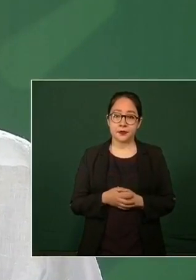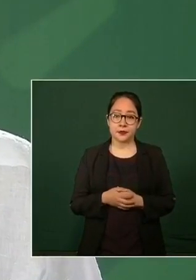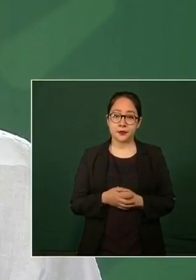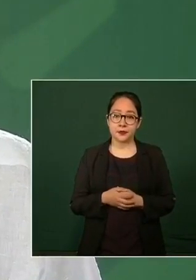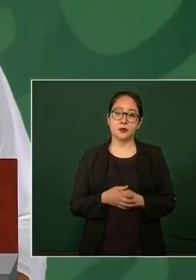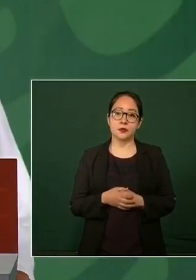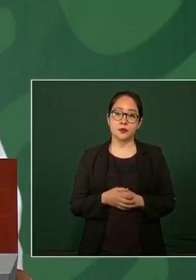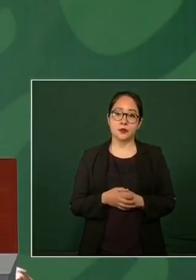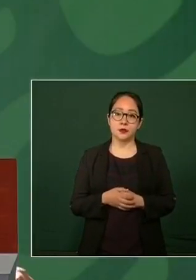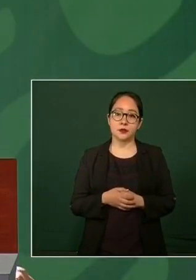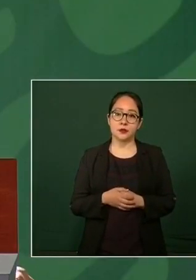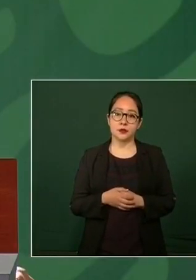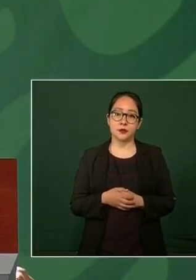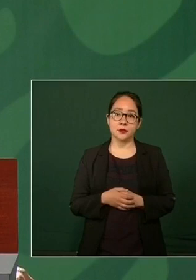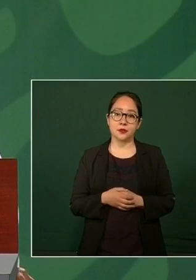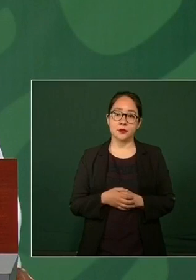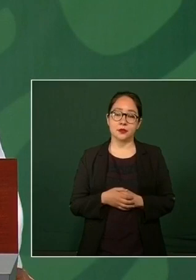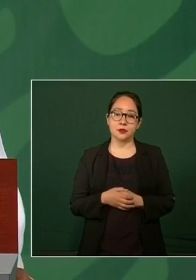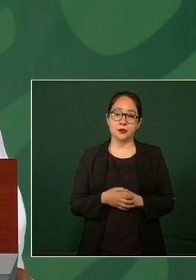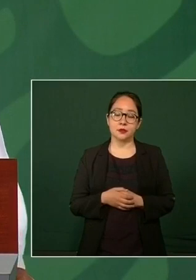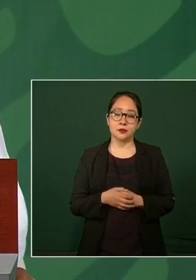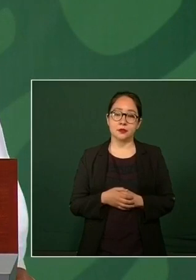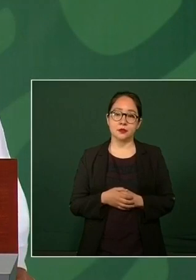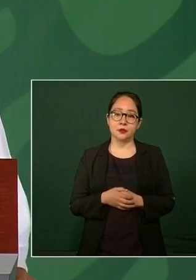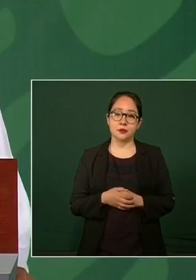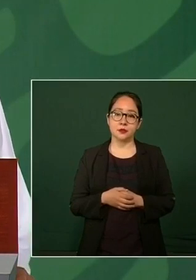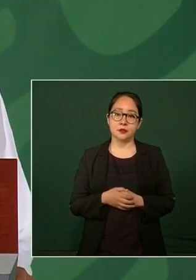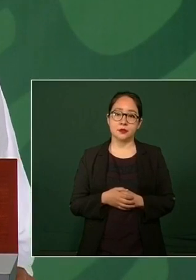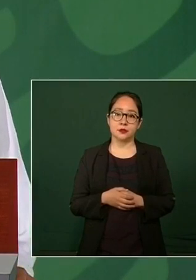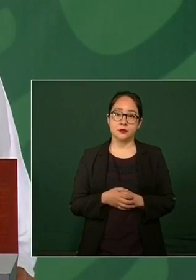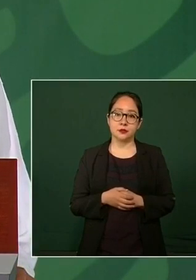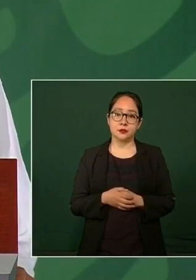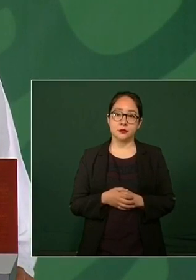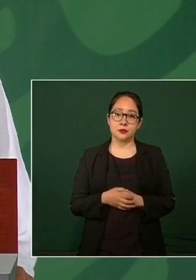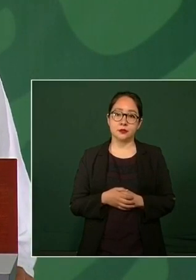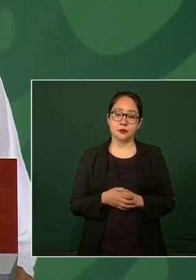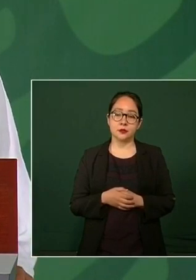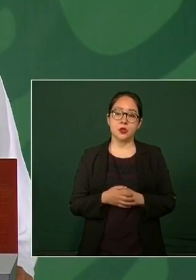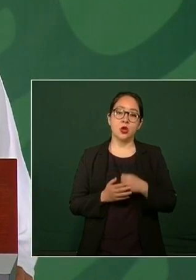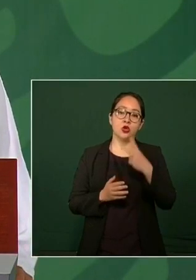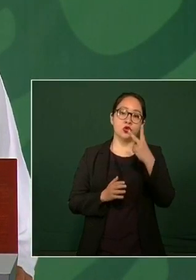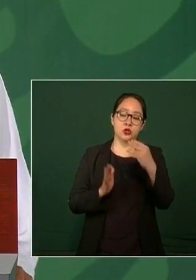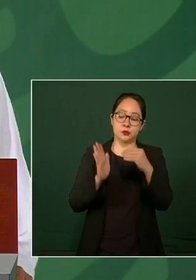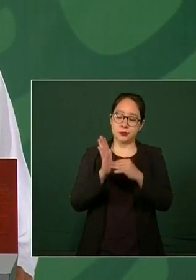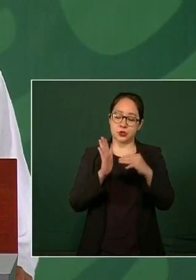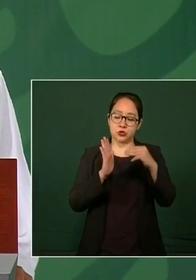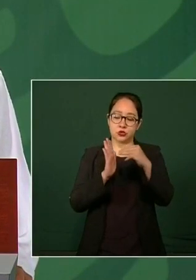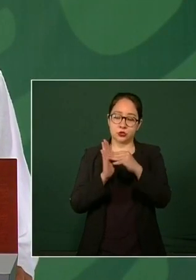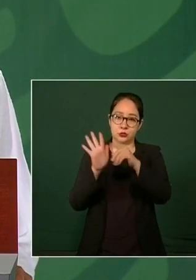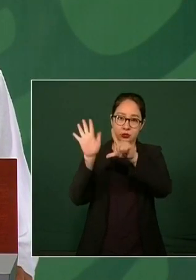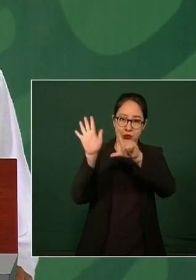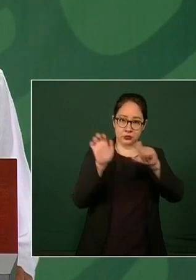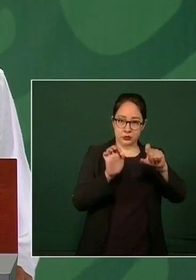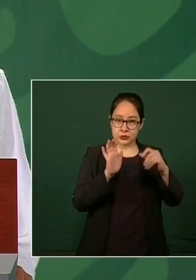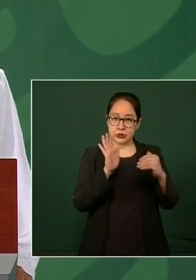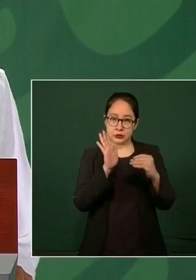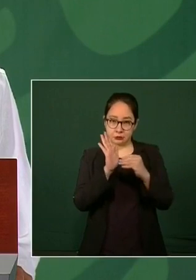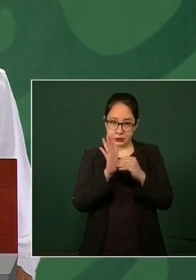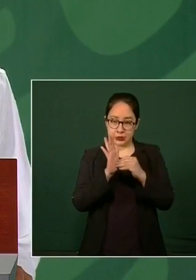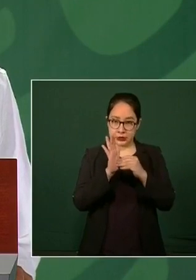2 millones 700 mil dosis de vacuna